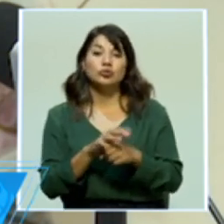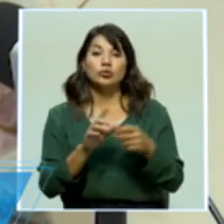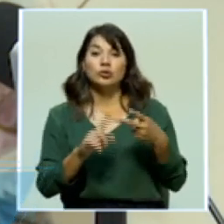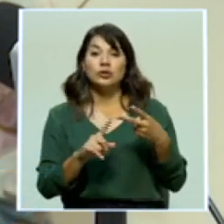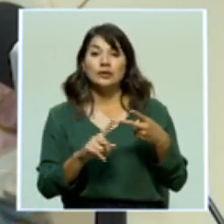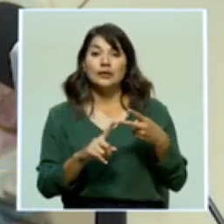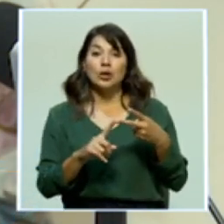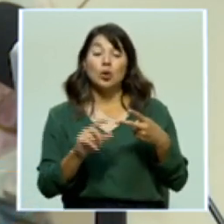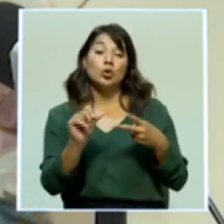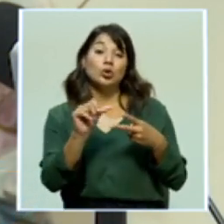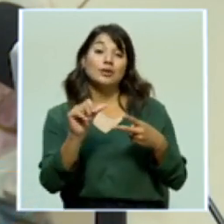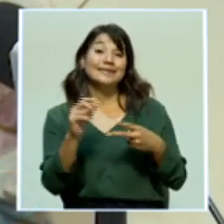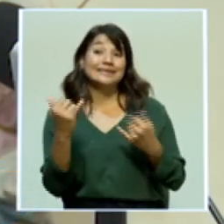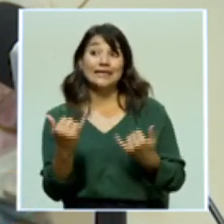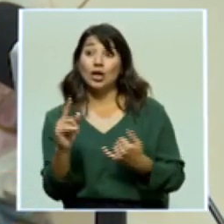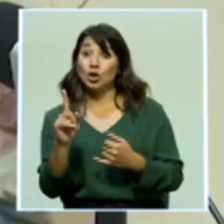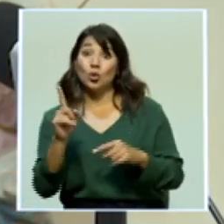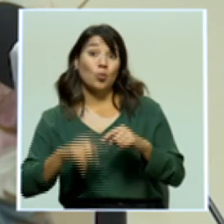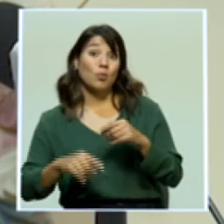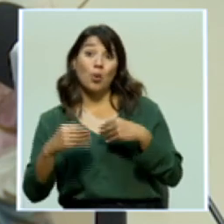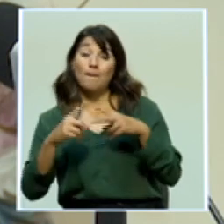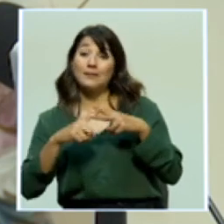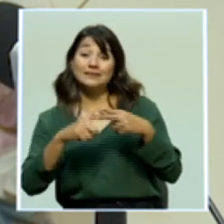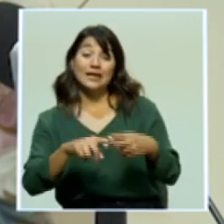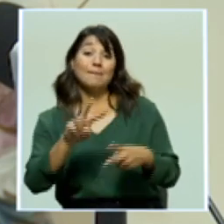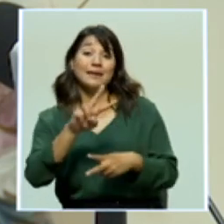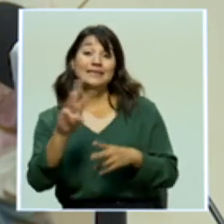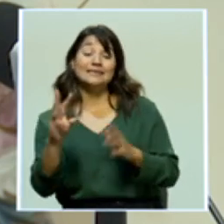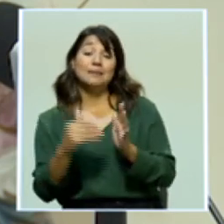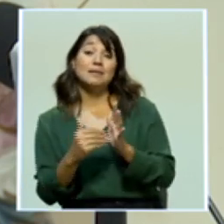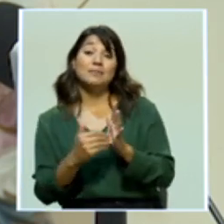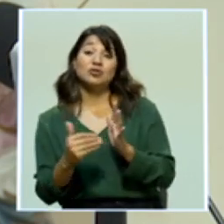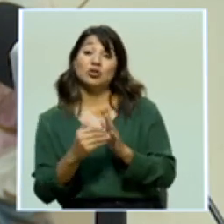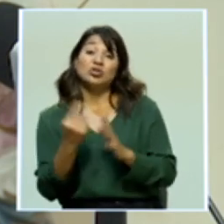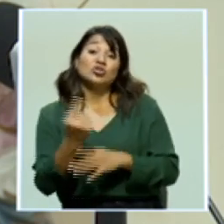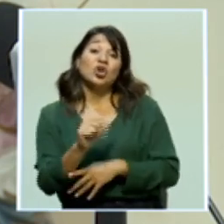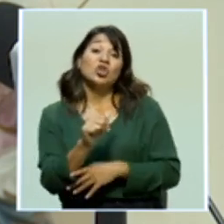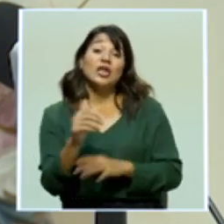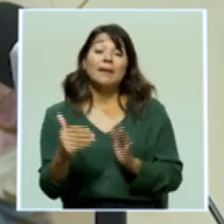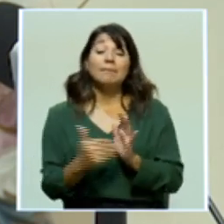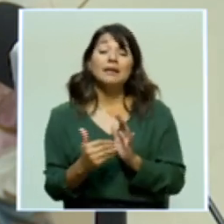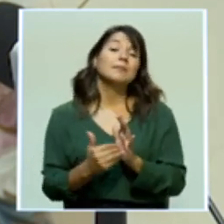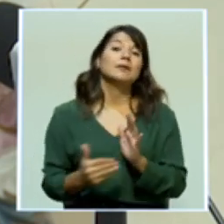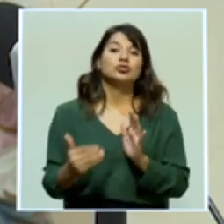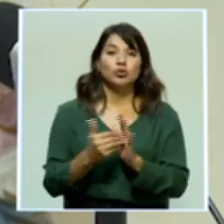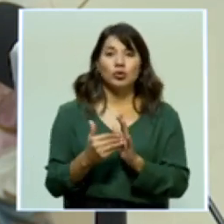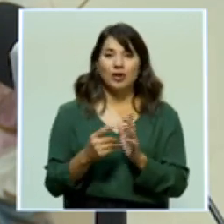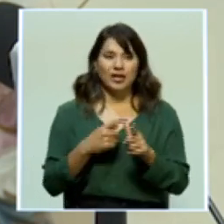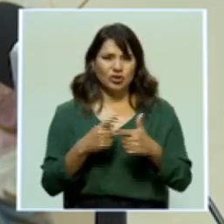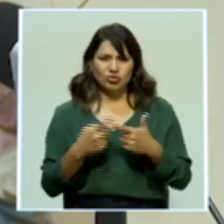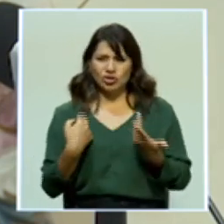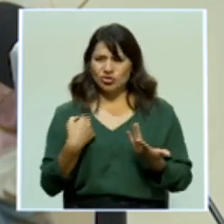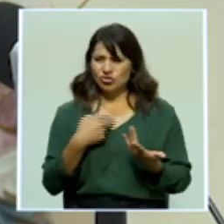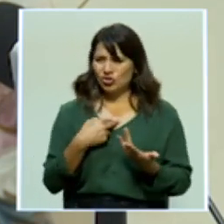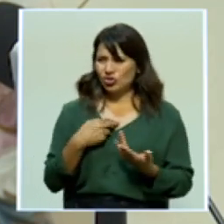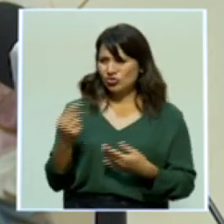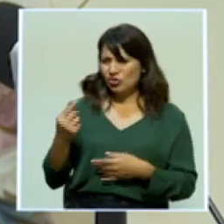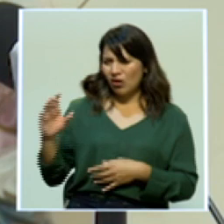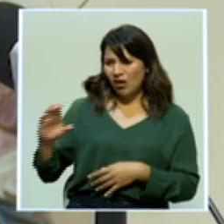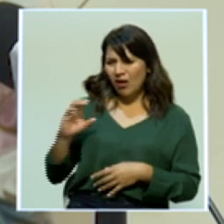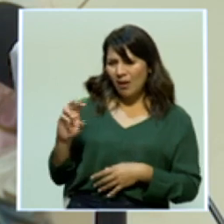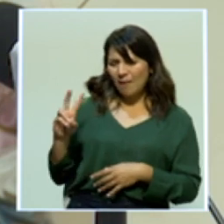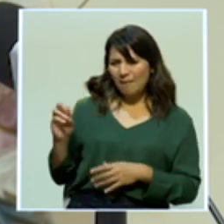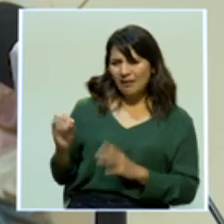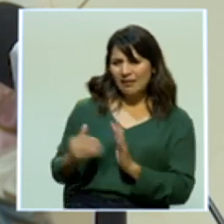10 mil que vamos a poder colocar para este año. De a dónde eso, sumando y restando, no van los números, de a dónde sale la diferencia